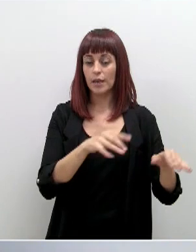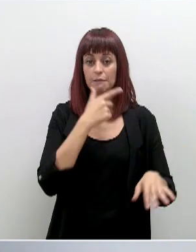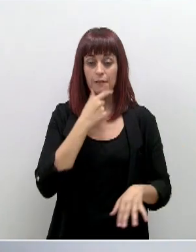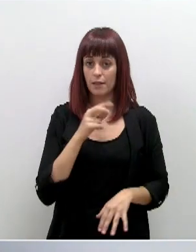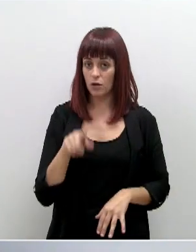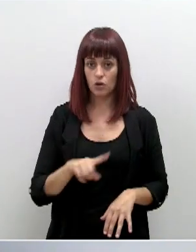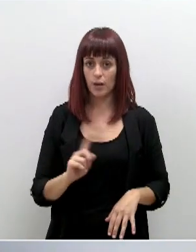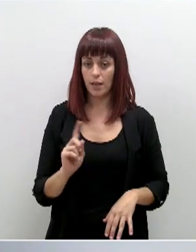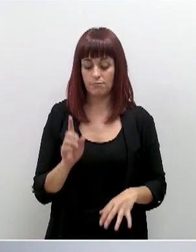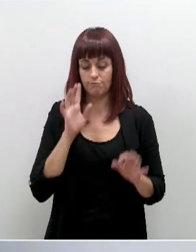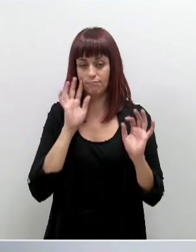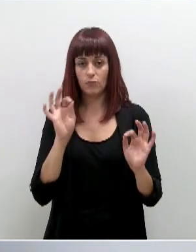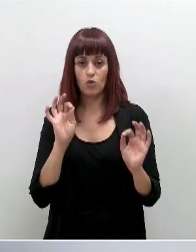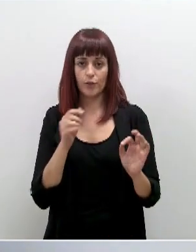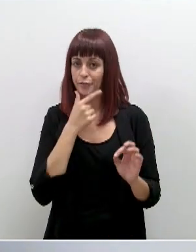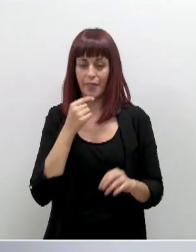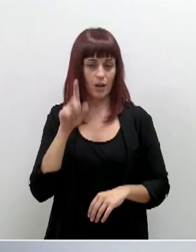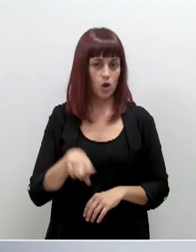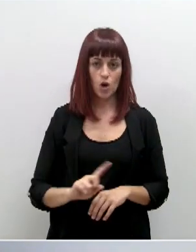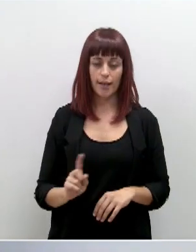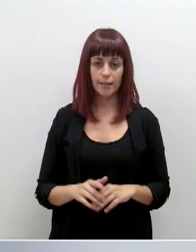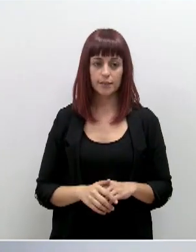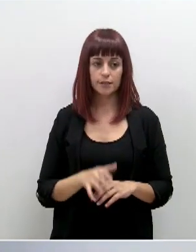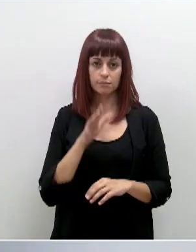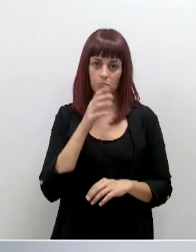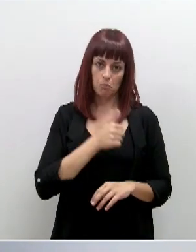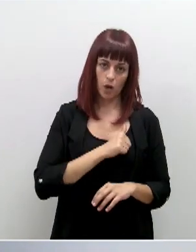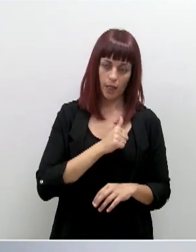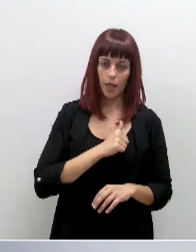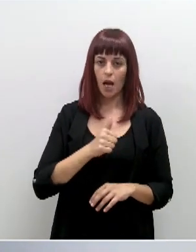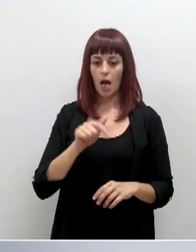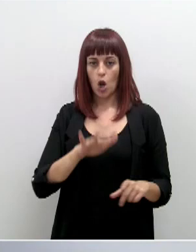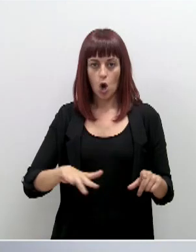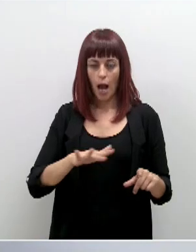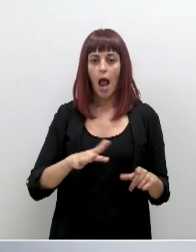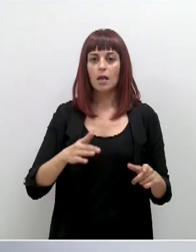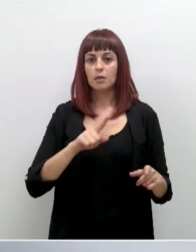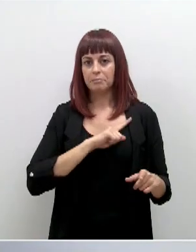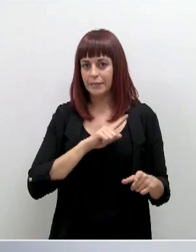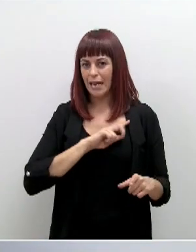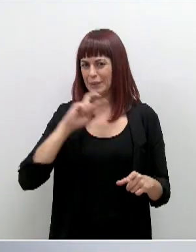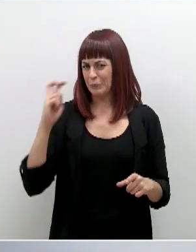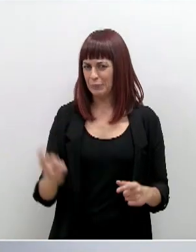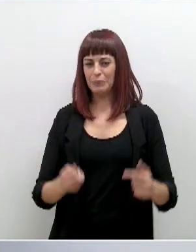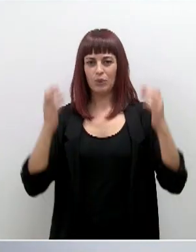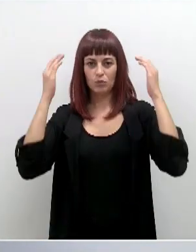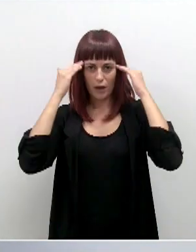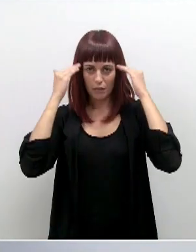fácil, evidentemente no va a ser fácil con los cuerpos de policía local, con las fuerzas y cuerpos de seguridad del Estado,